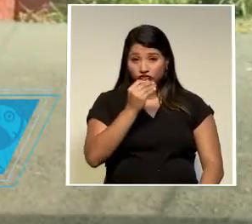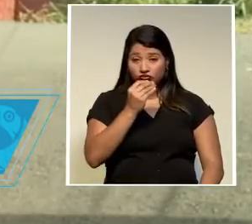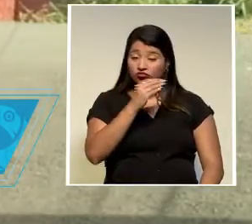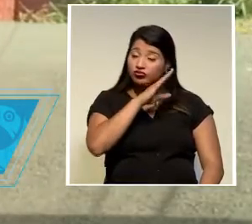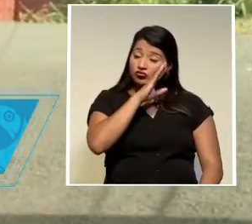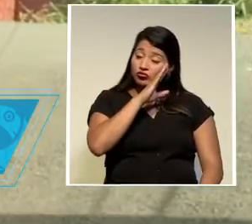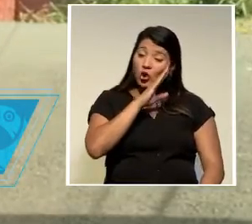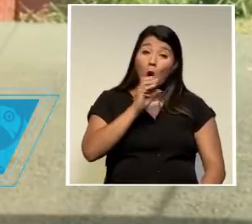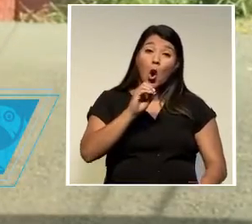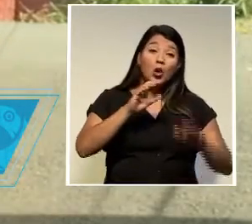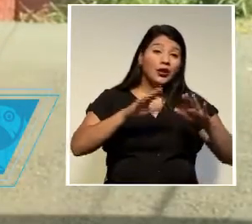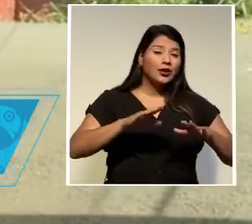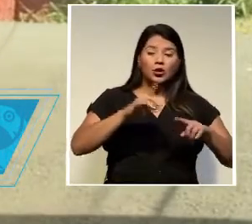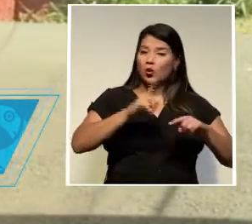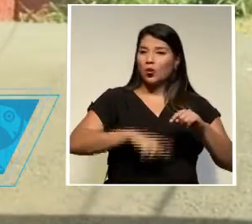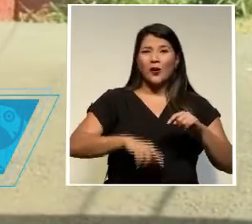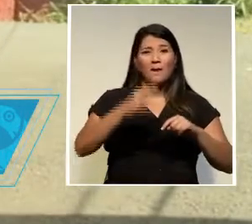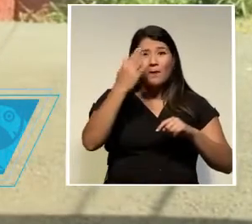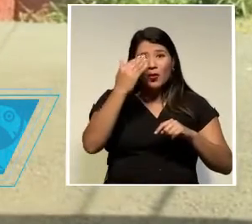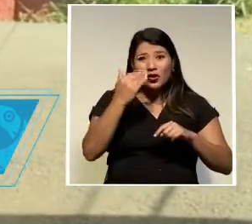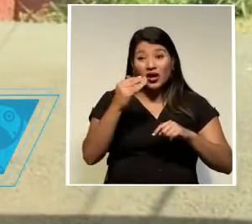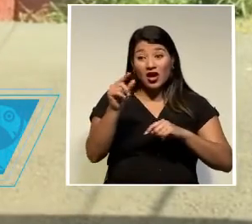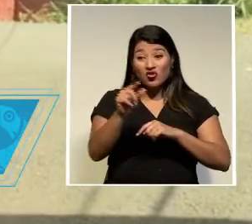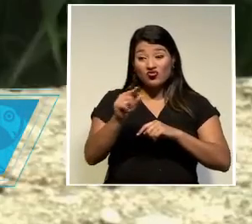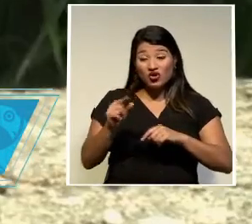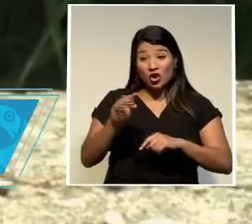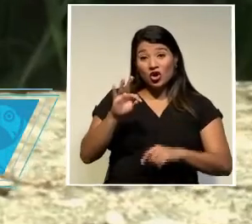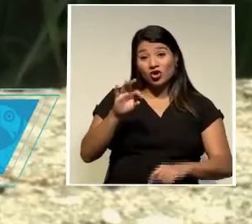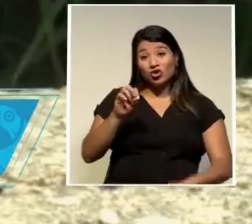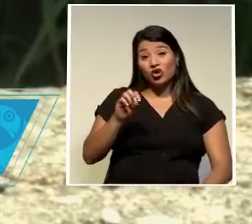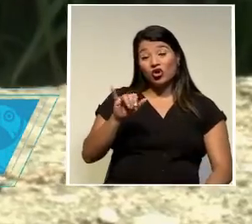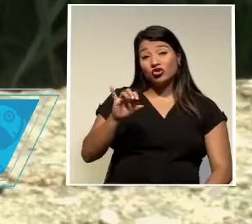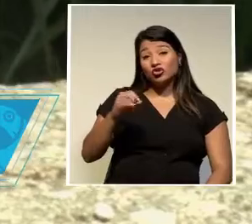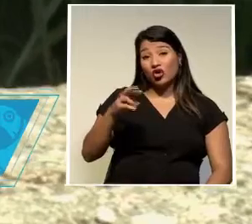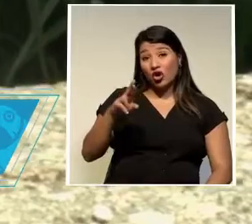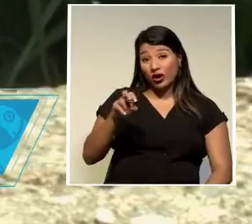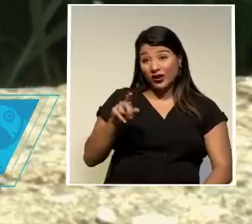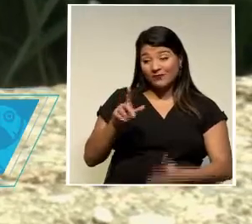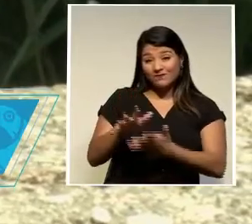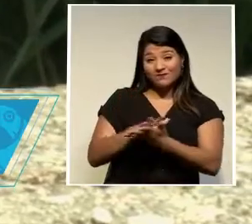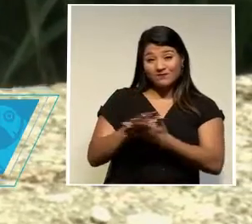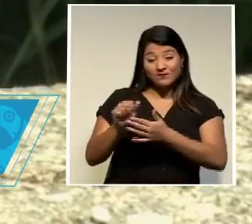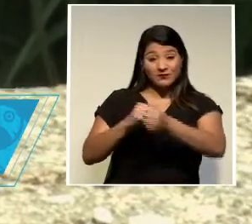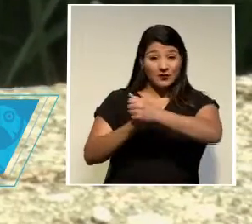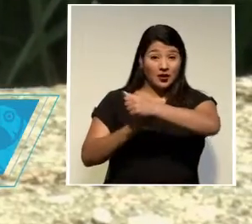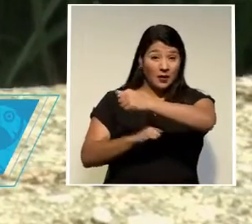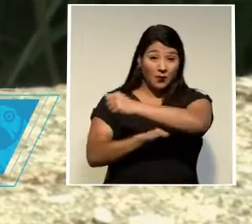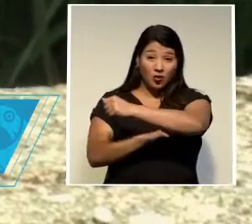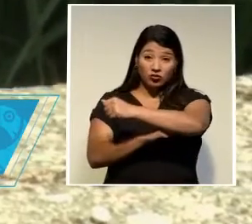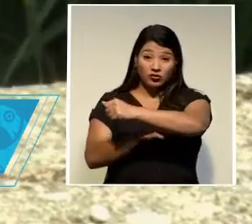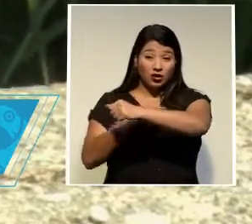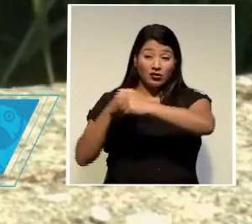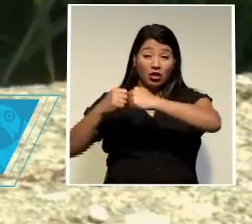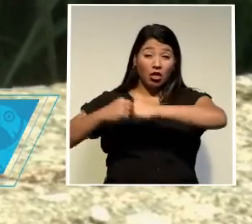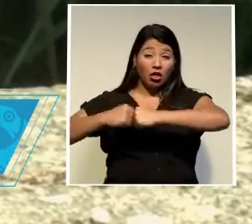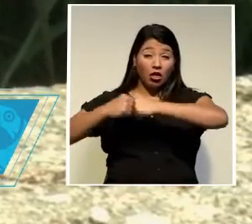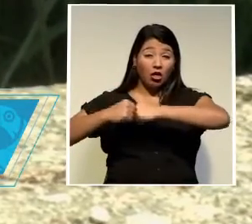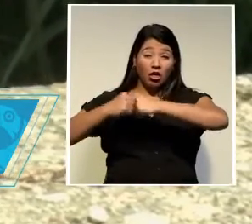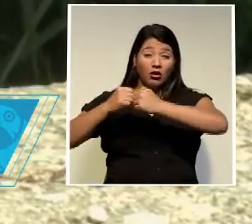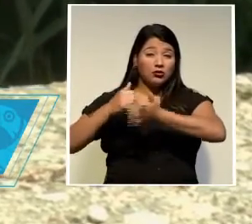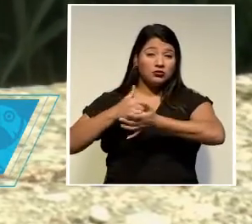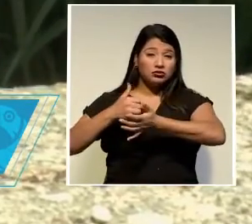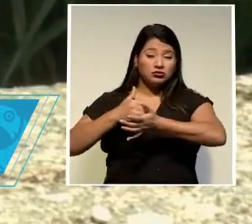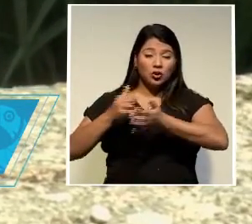presenta el puente sobre el río Toyogres. Aseguran que esta infraestructura se la llevará al río en cualquier momento, además